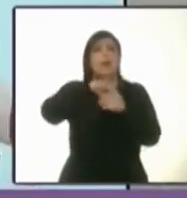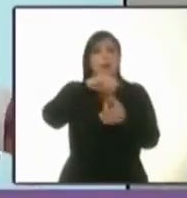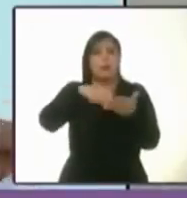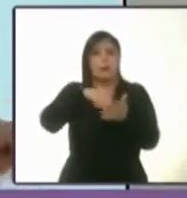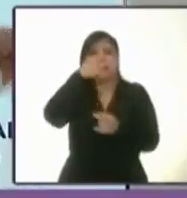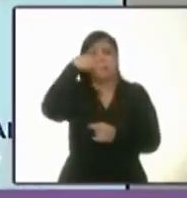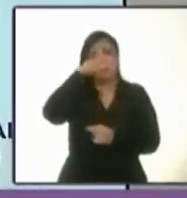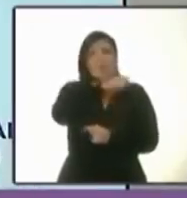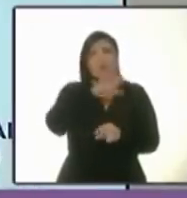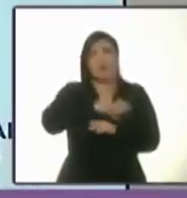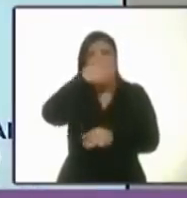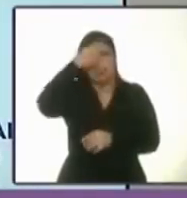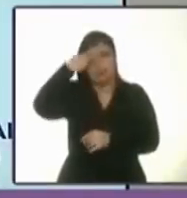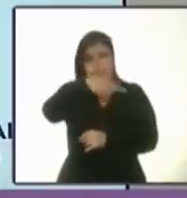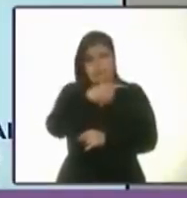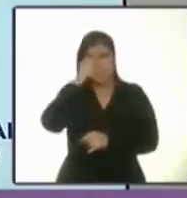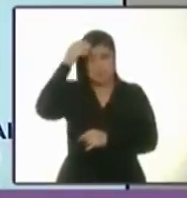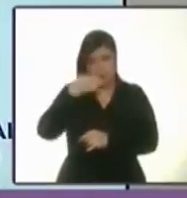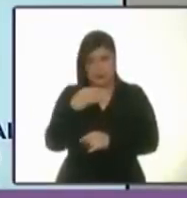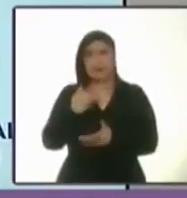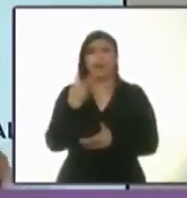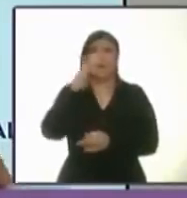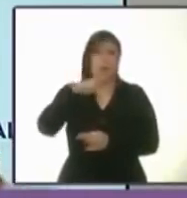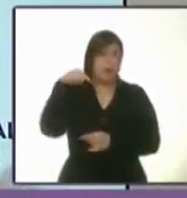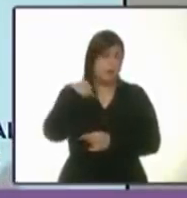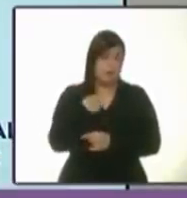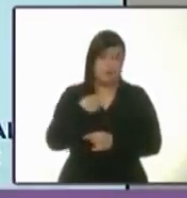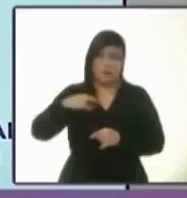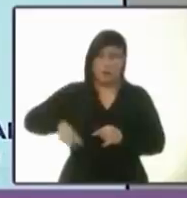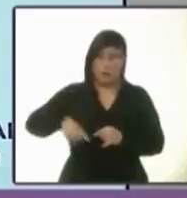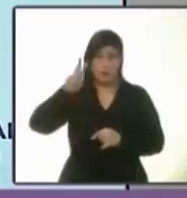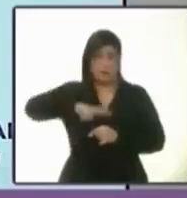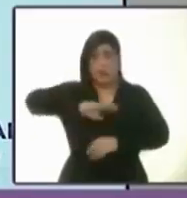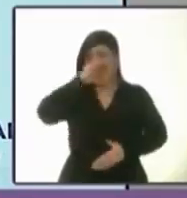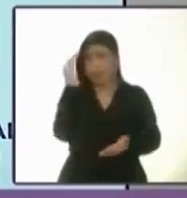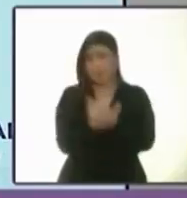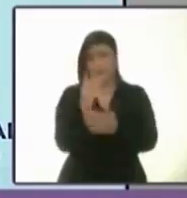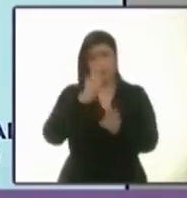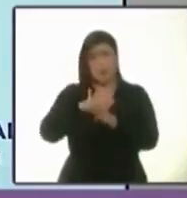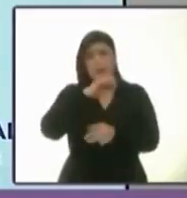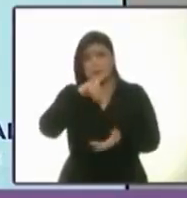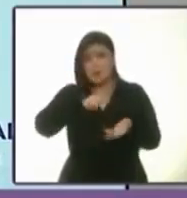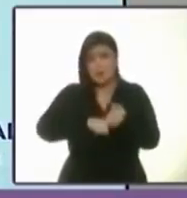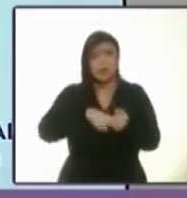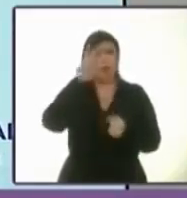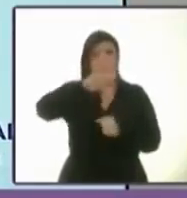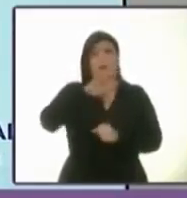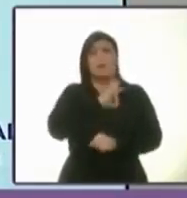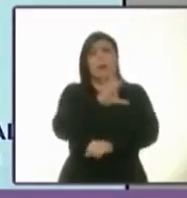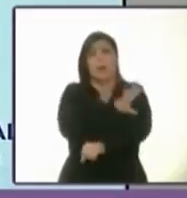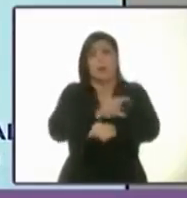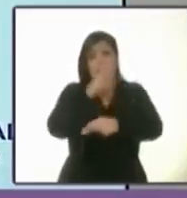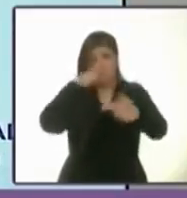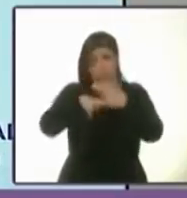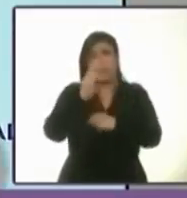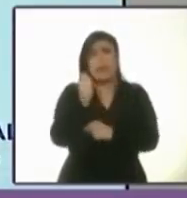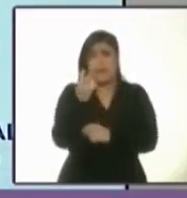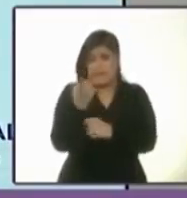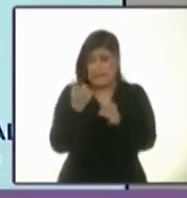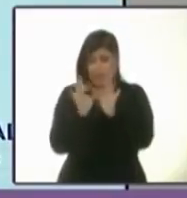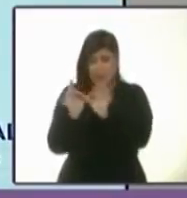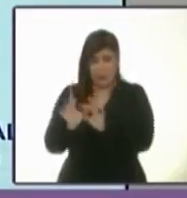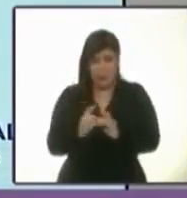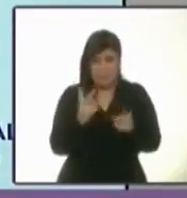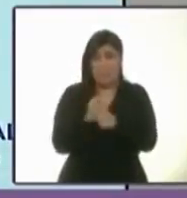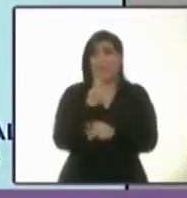candidata del frente. En mi gobierno se va a acabar la corrupción, va a ser un gobierno transparente, en donde estas cosas nunca